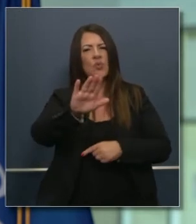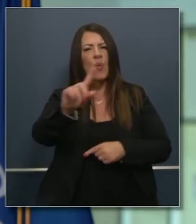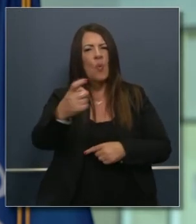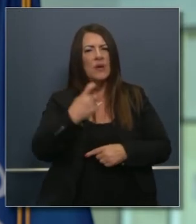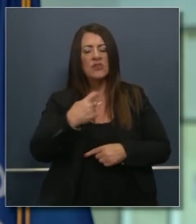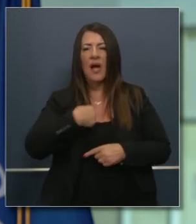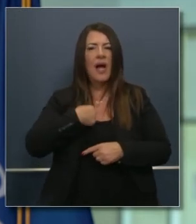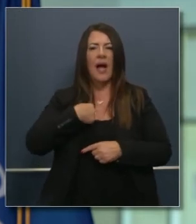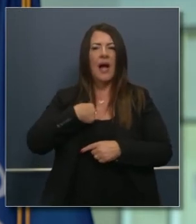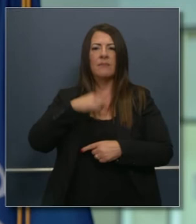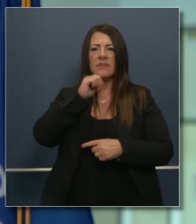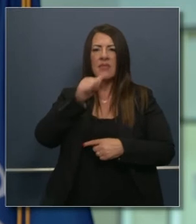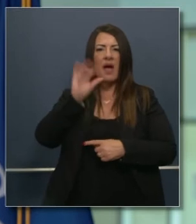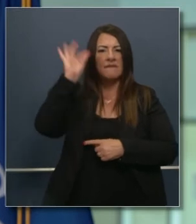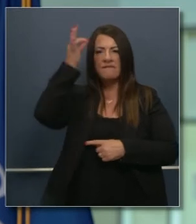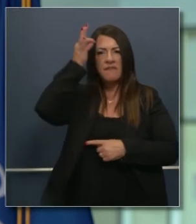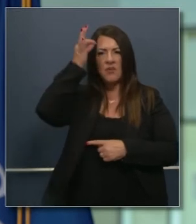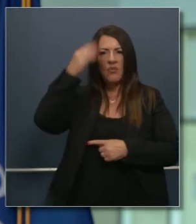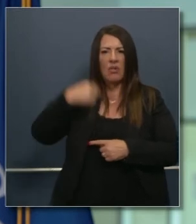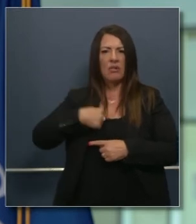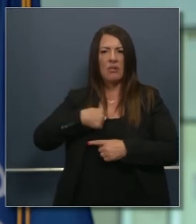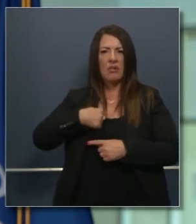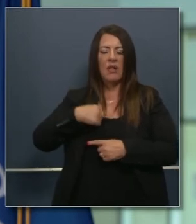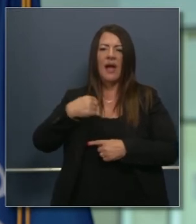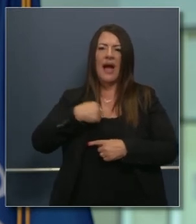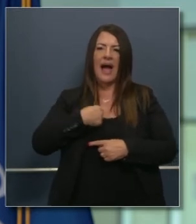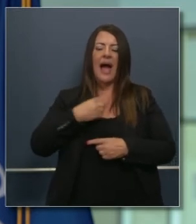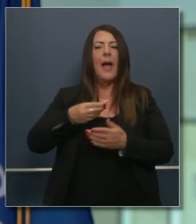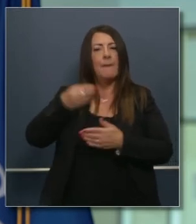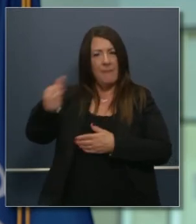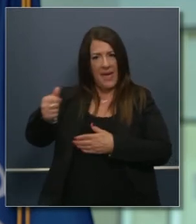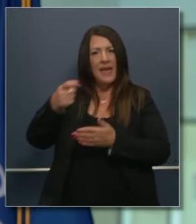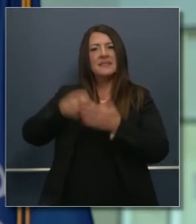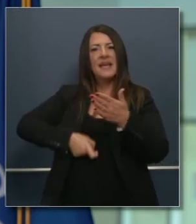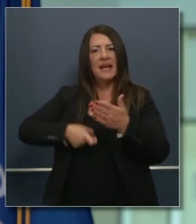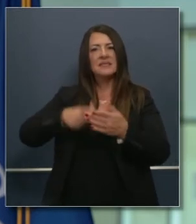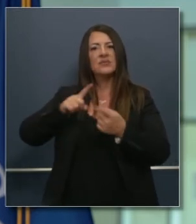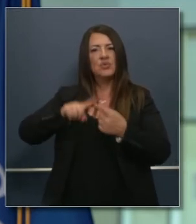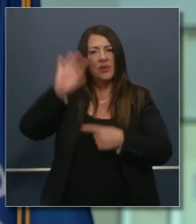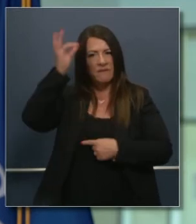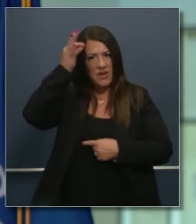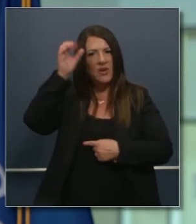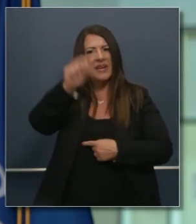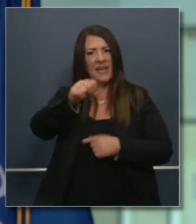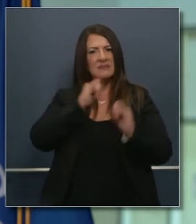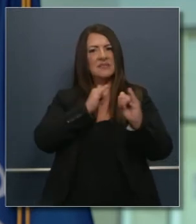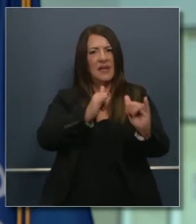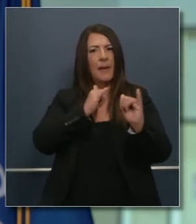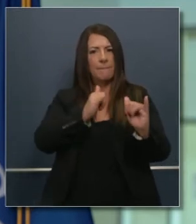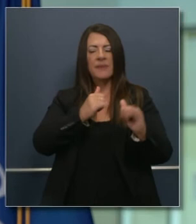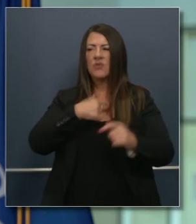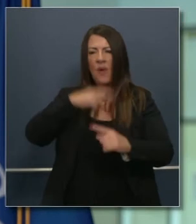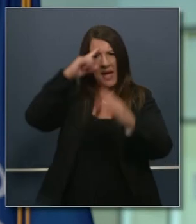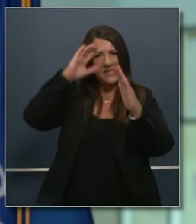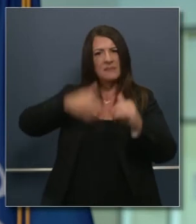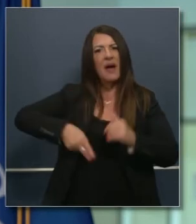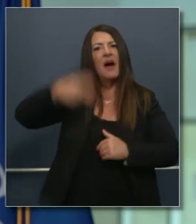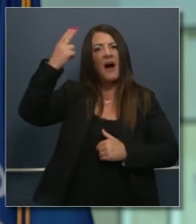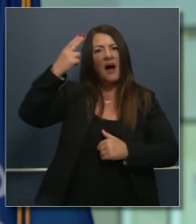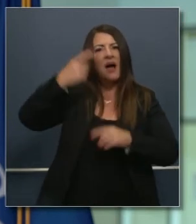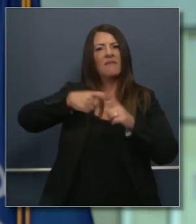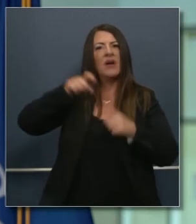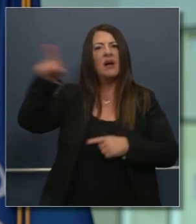miembro del gobierno federal pero sí pago impuestos federales y espero más exijo más de nuestro país